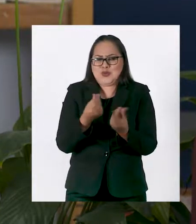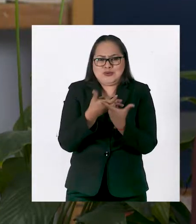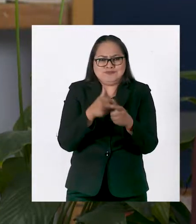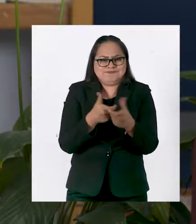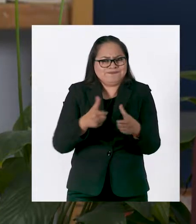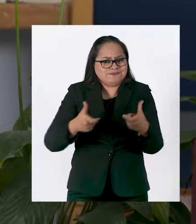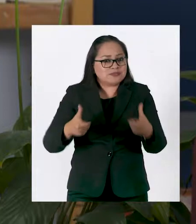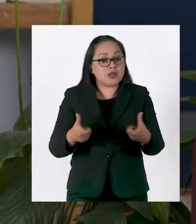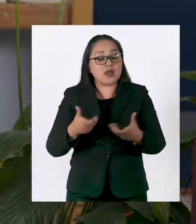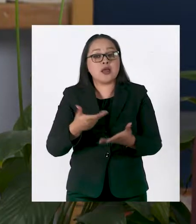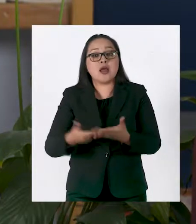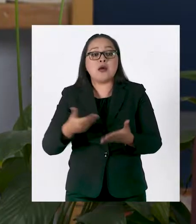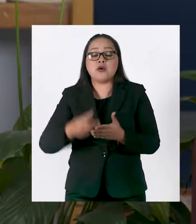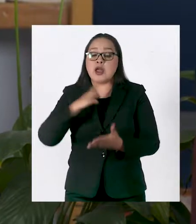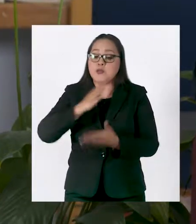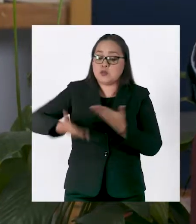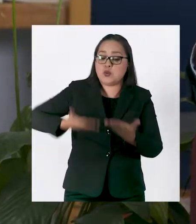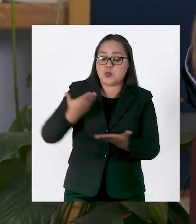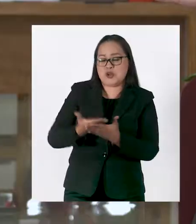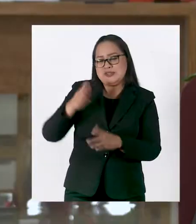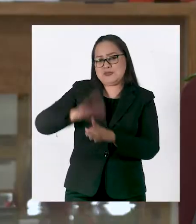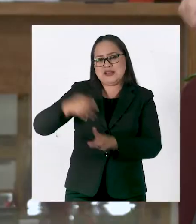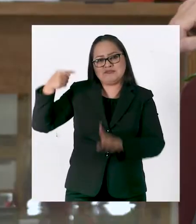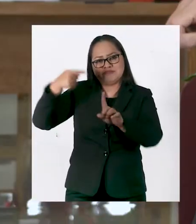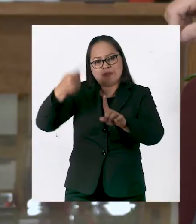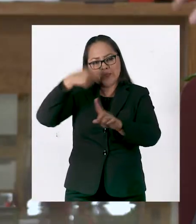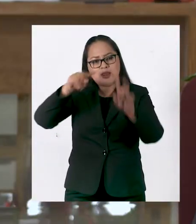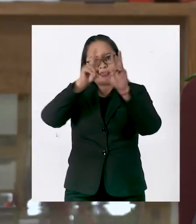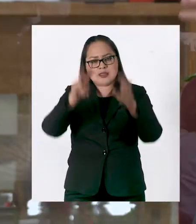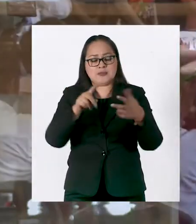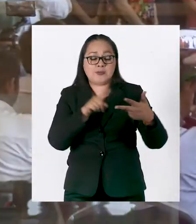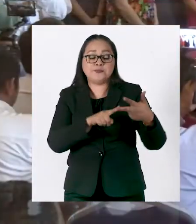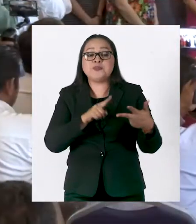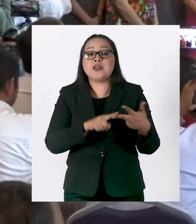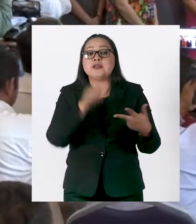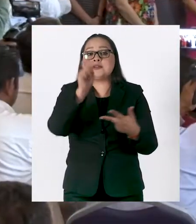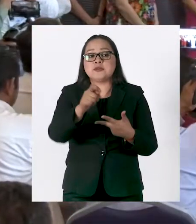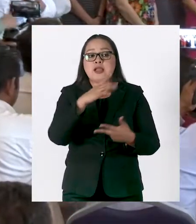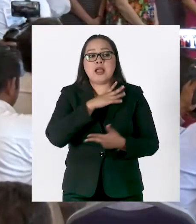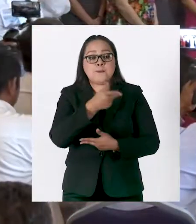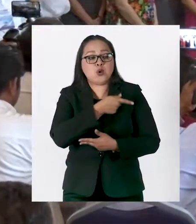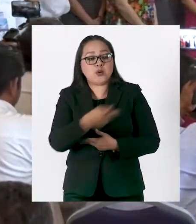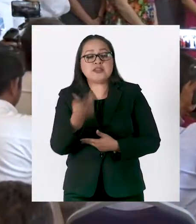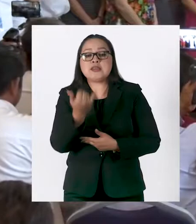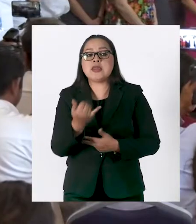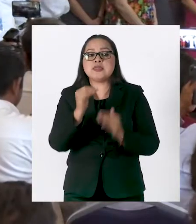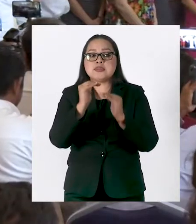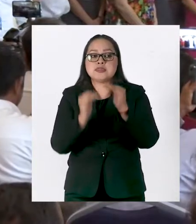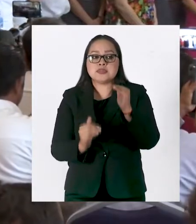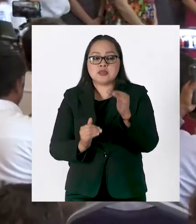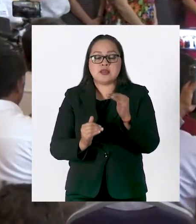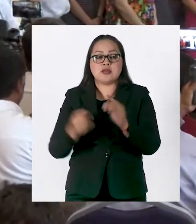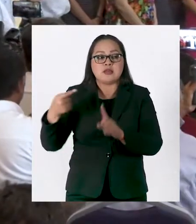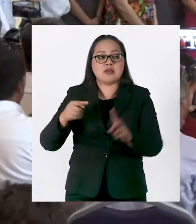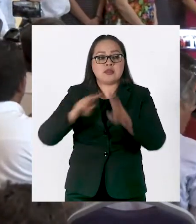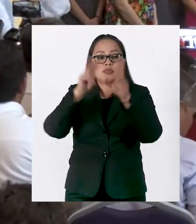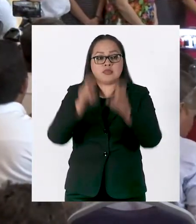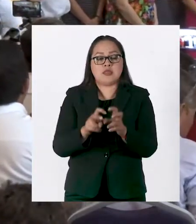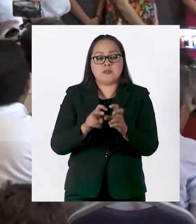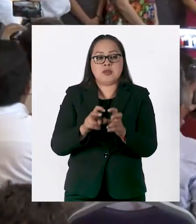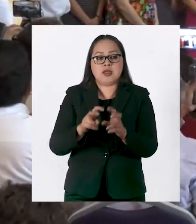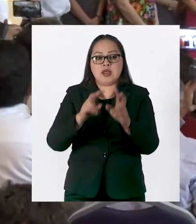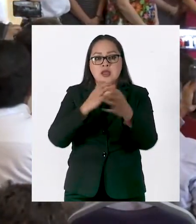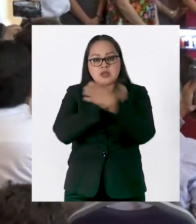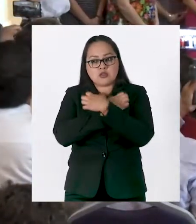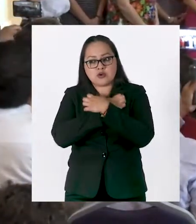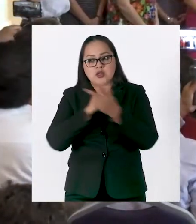incrementado y tenemos propuestas específicas en este aspecto. Tercero, la pobreza y la desigualdad, y que pasa por